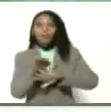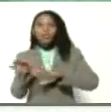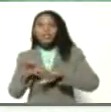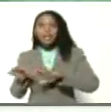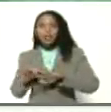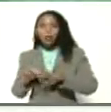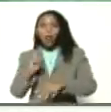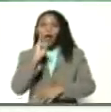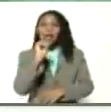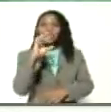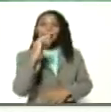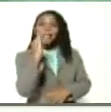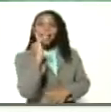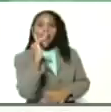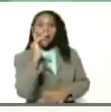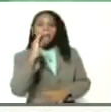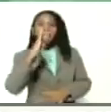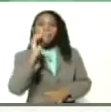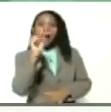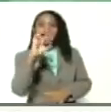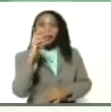Irribarren, allá en el estado Lara,